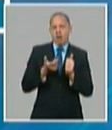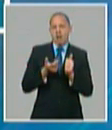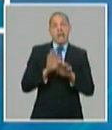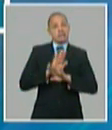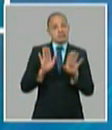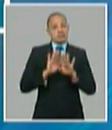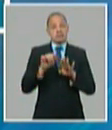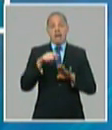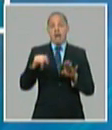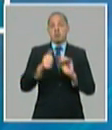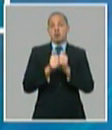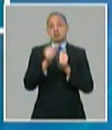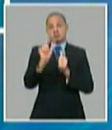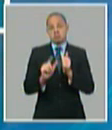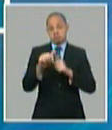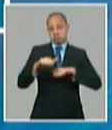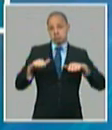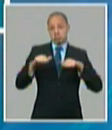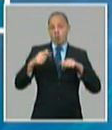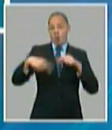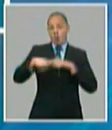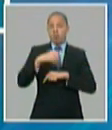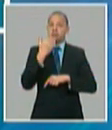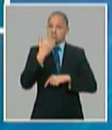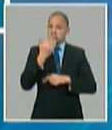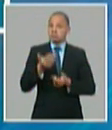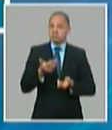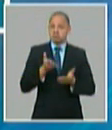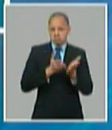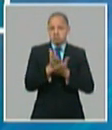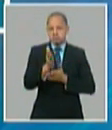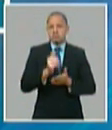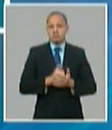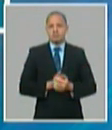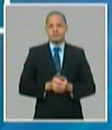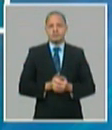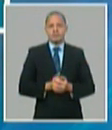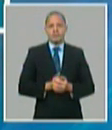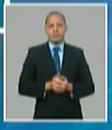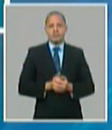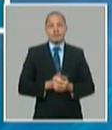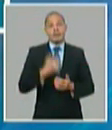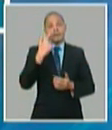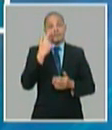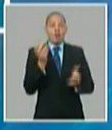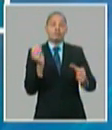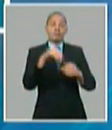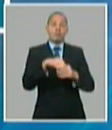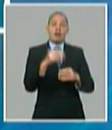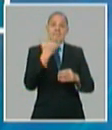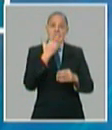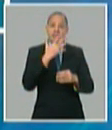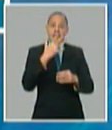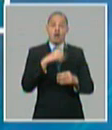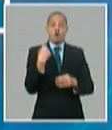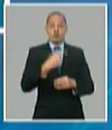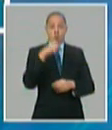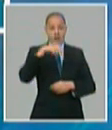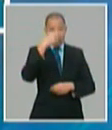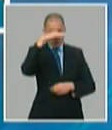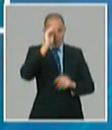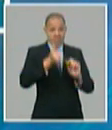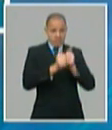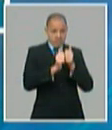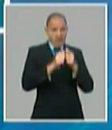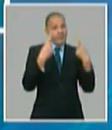están proyectándose en el entorno de 4,3 millones está concebida e incorporada en el plan la participación de nuestro país en los Juegos Olímpicos